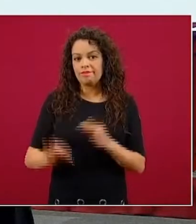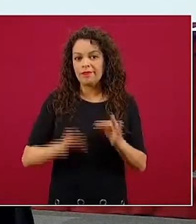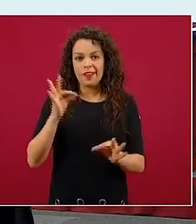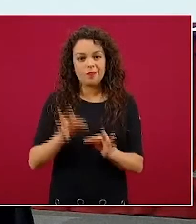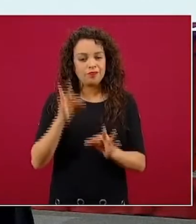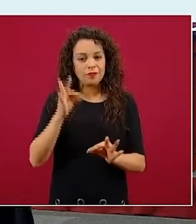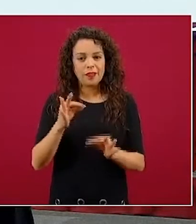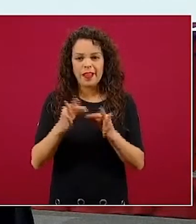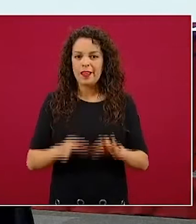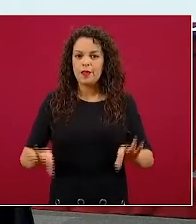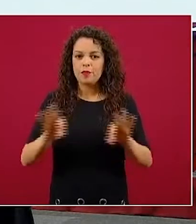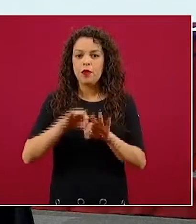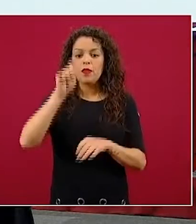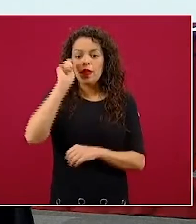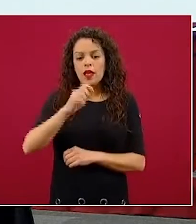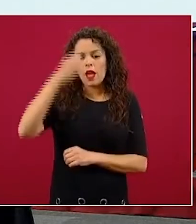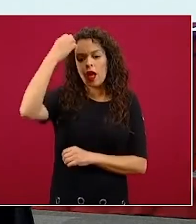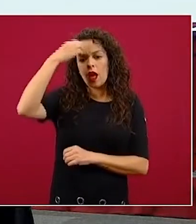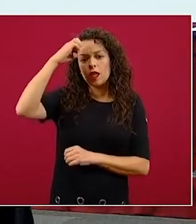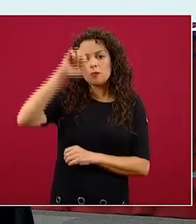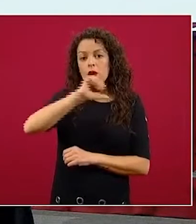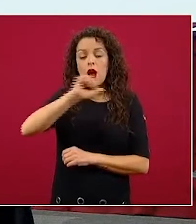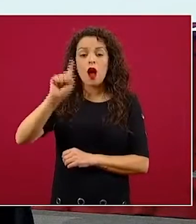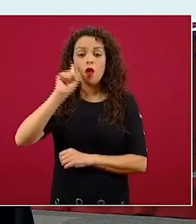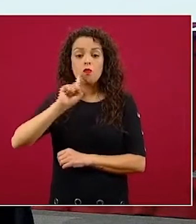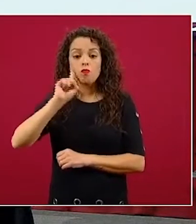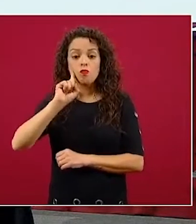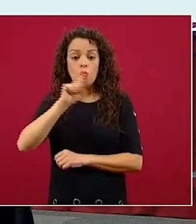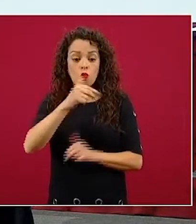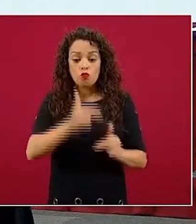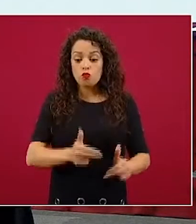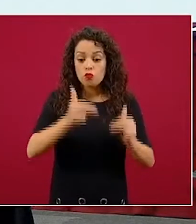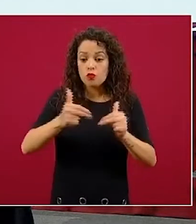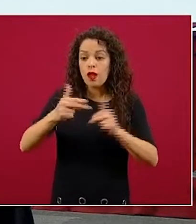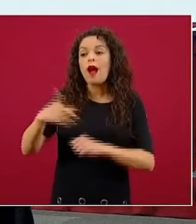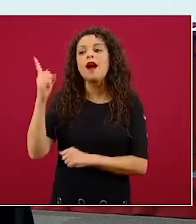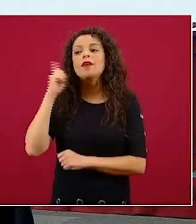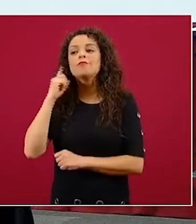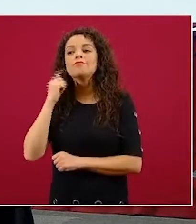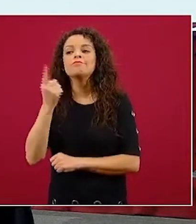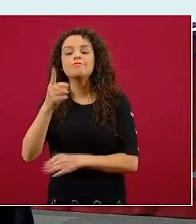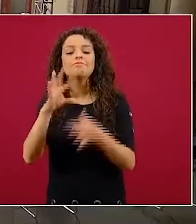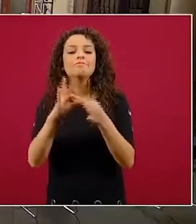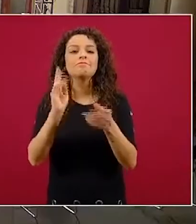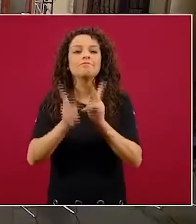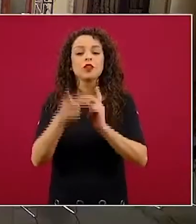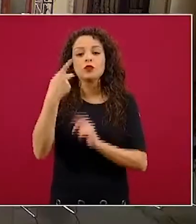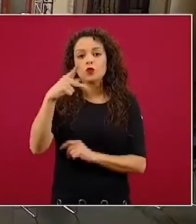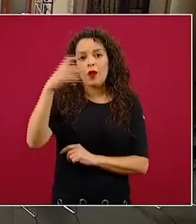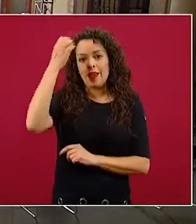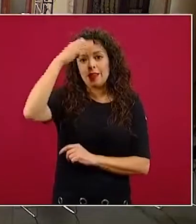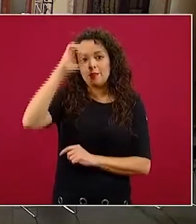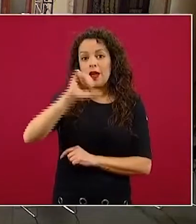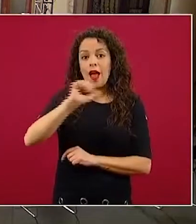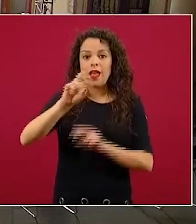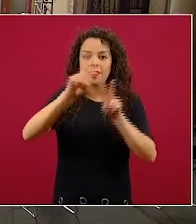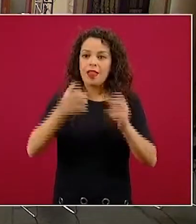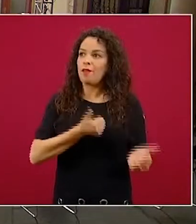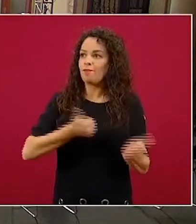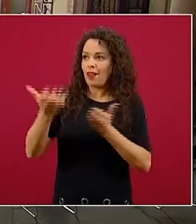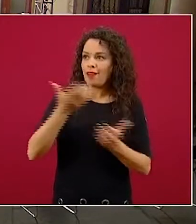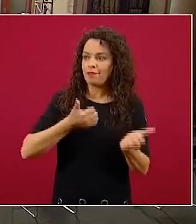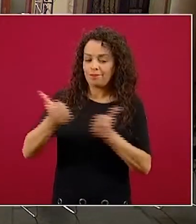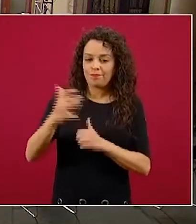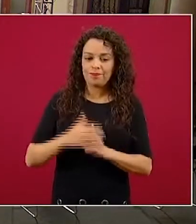escuchar experiencias de las mujeres y sus negocios en la exportación. Entonces, nuevamente los